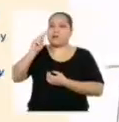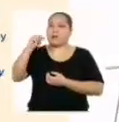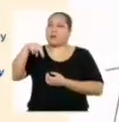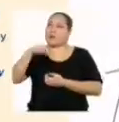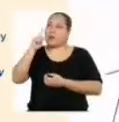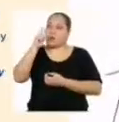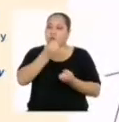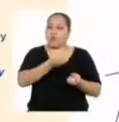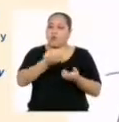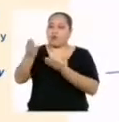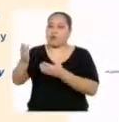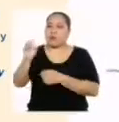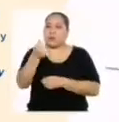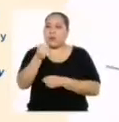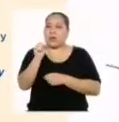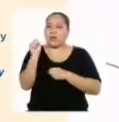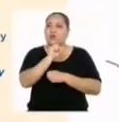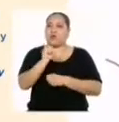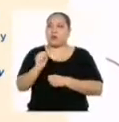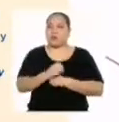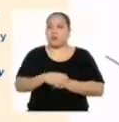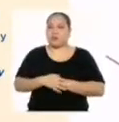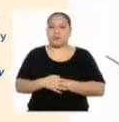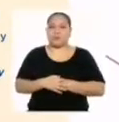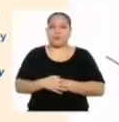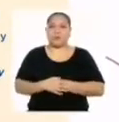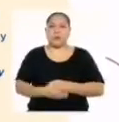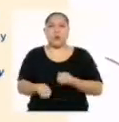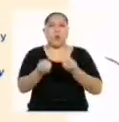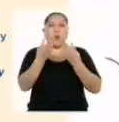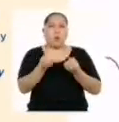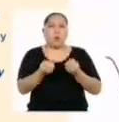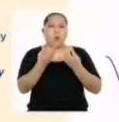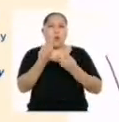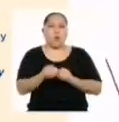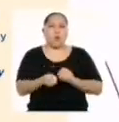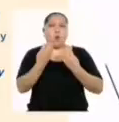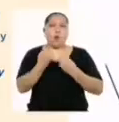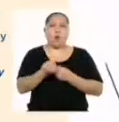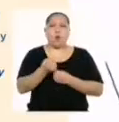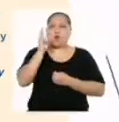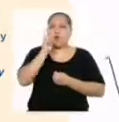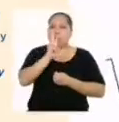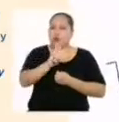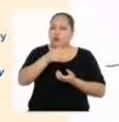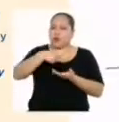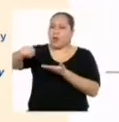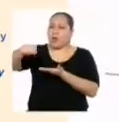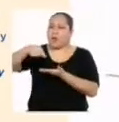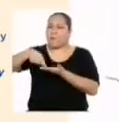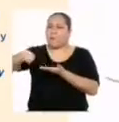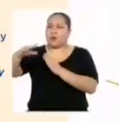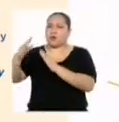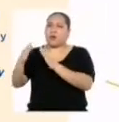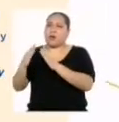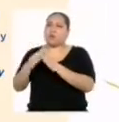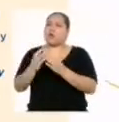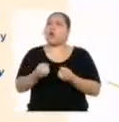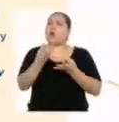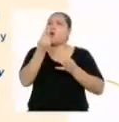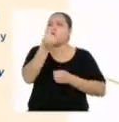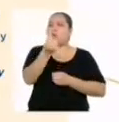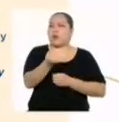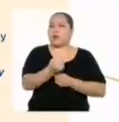ingreso por el envío a domicilio es diez soles. ¿Cuál sería el ingreso en soles por dos envíos a domicilio o de libre